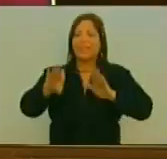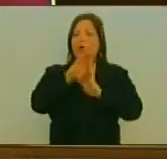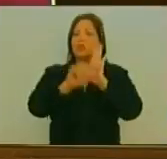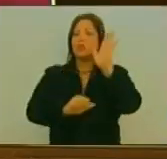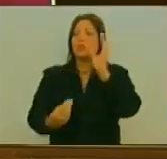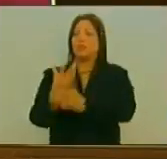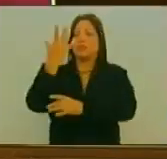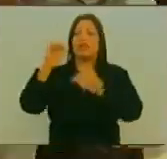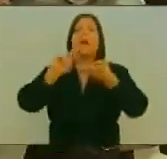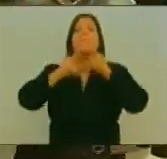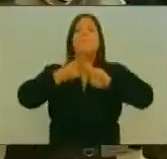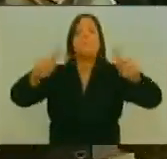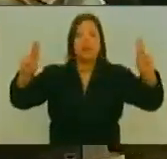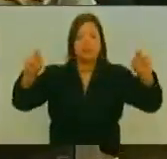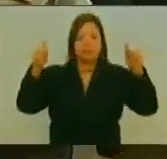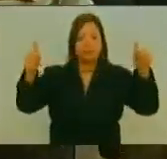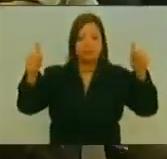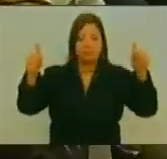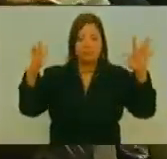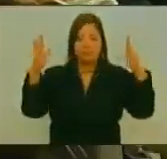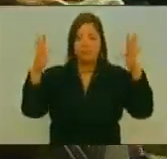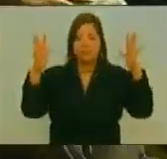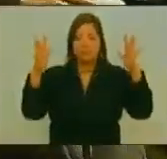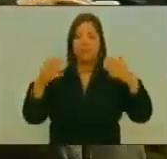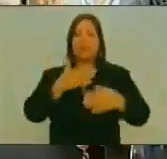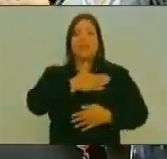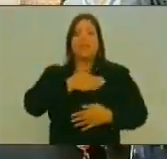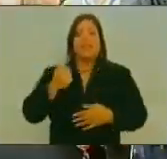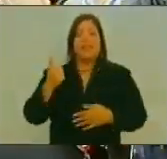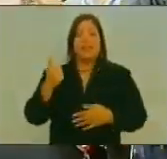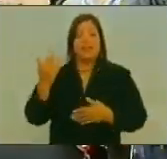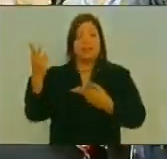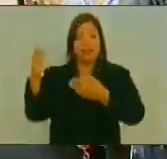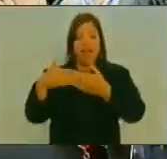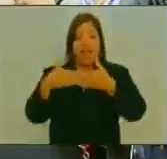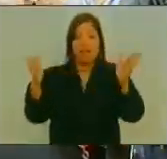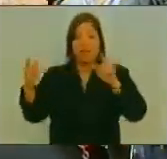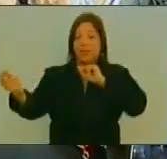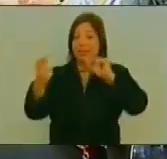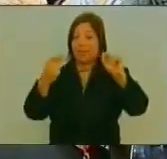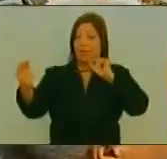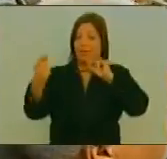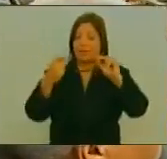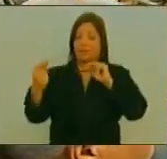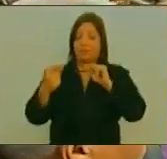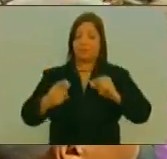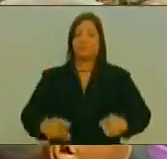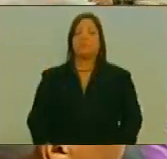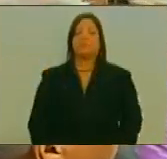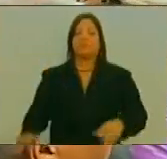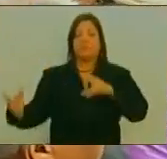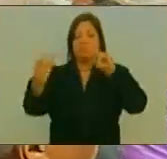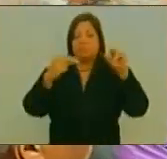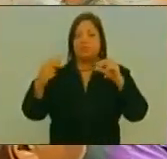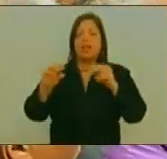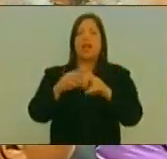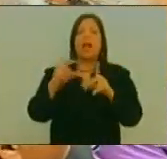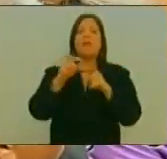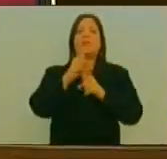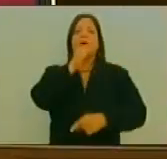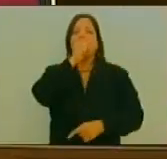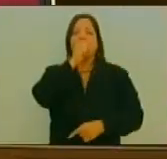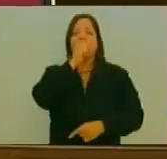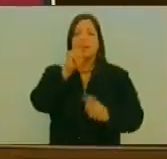Nació Para La Paz Quiero Entonces Abrir Este Debate Y Dar La Palabra Al